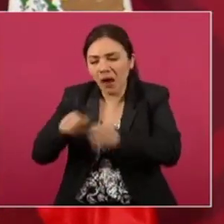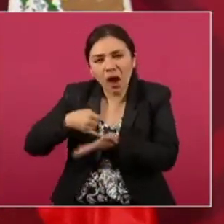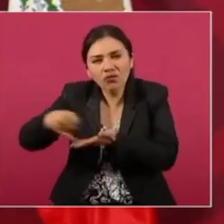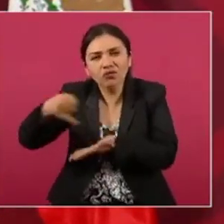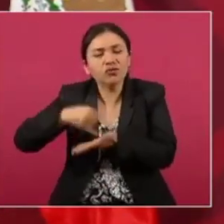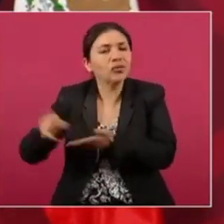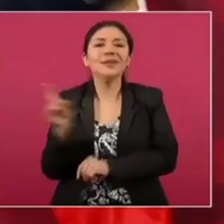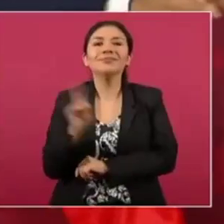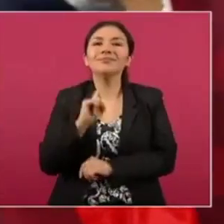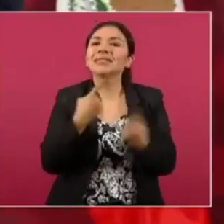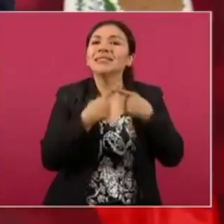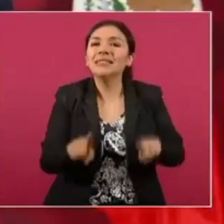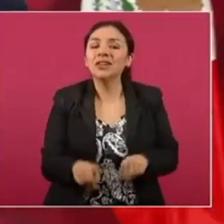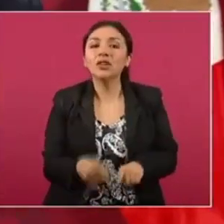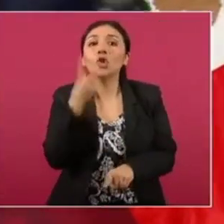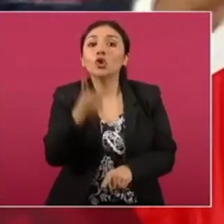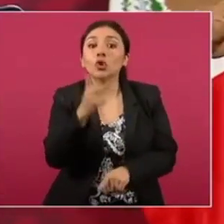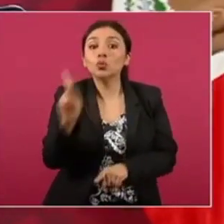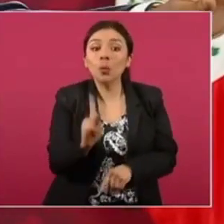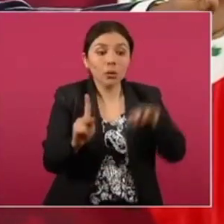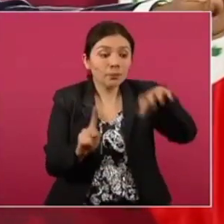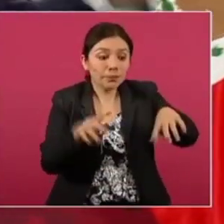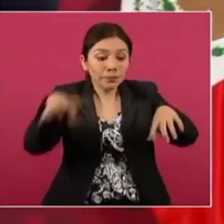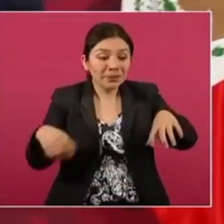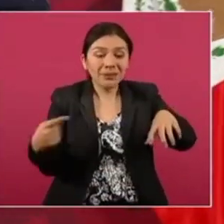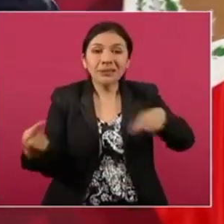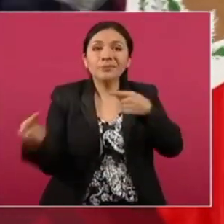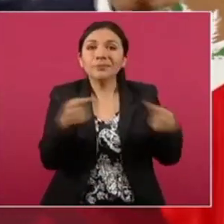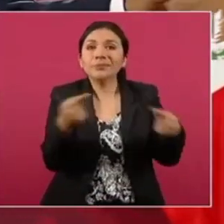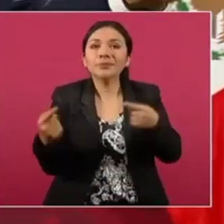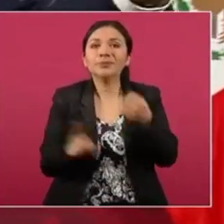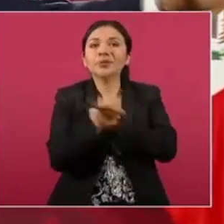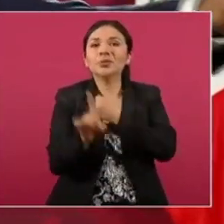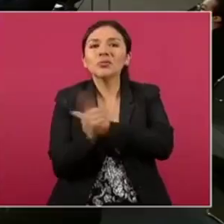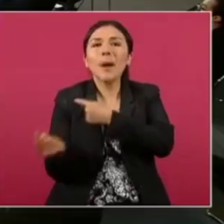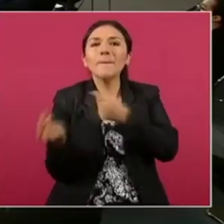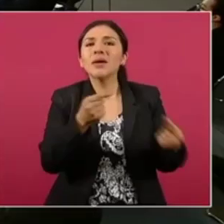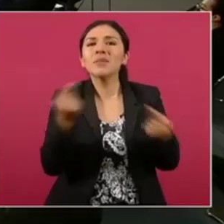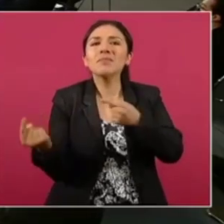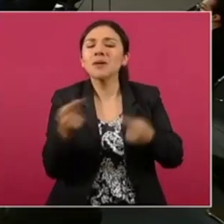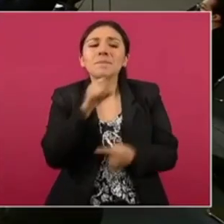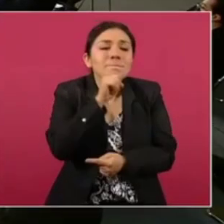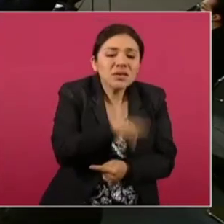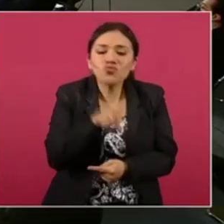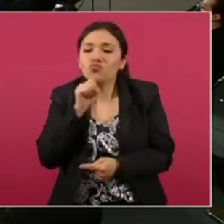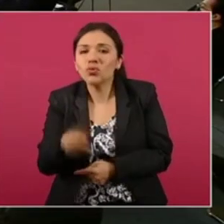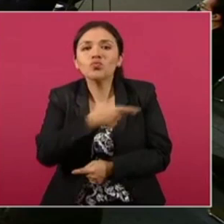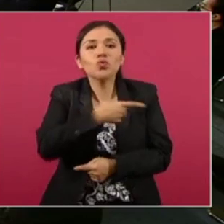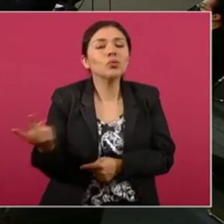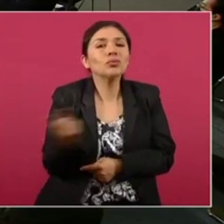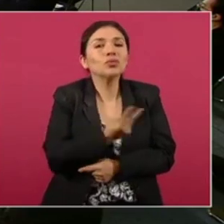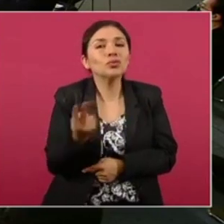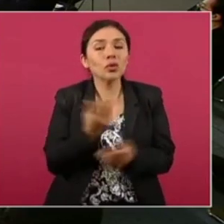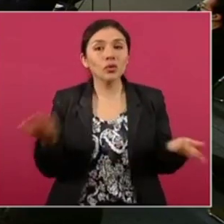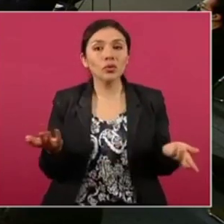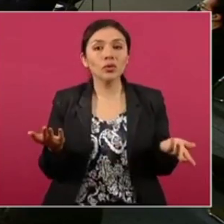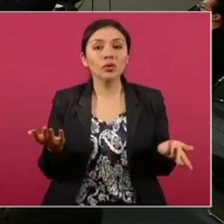sino acá son dos pueblos con la misma situación de pobreza.